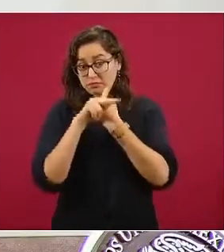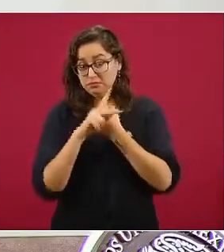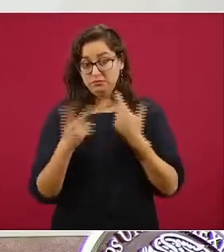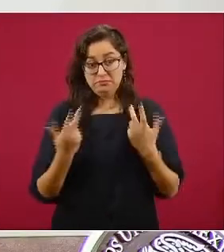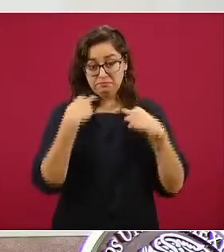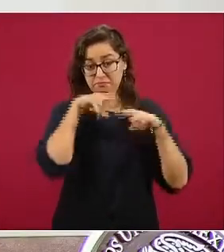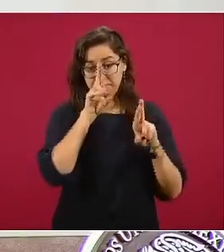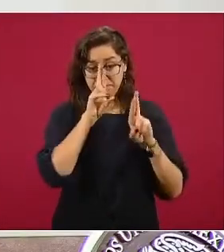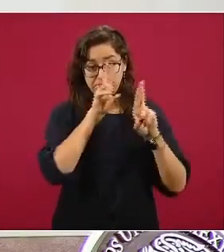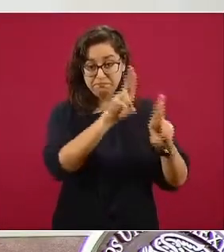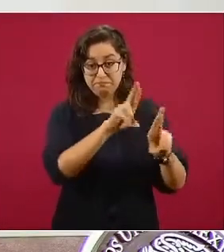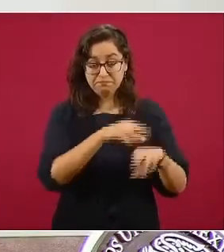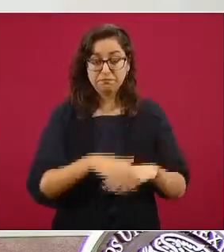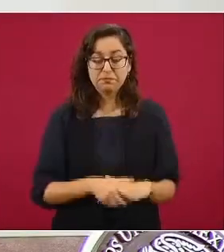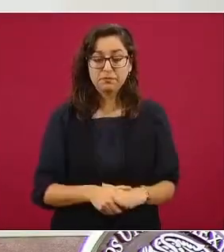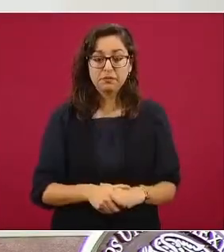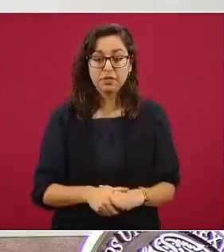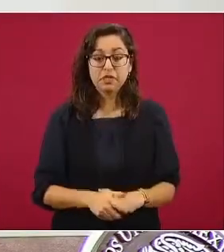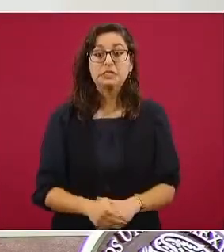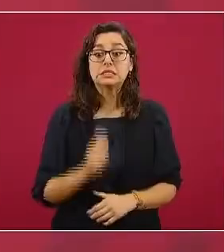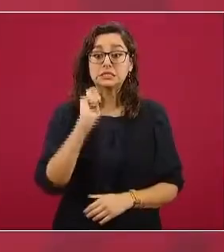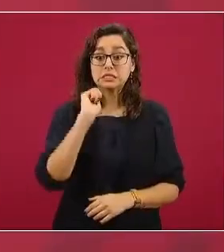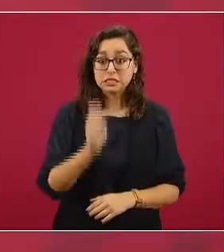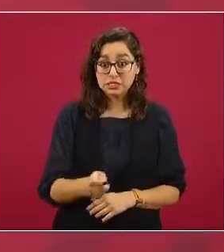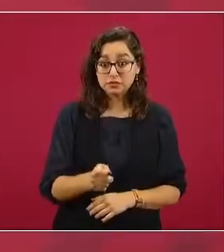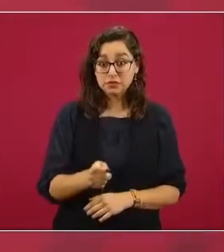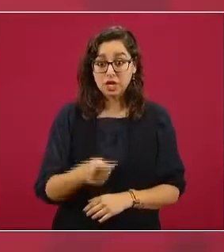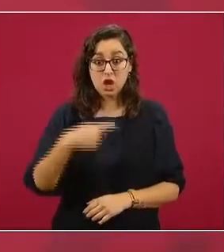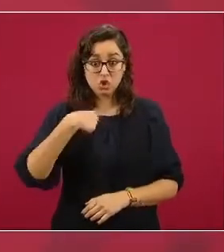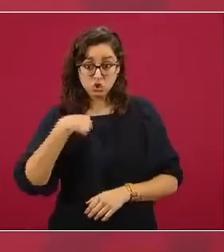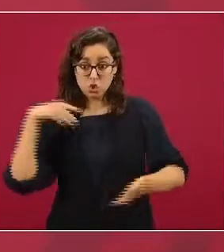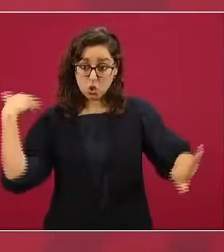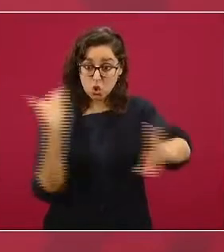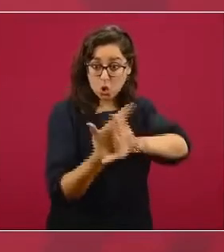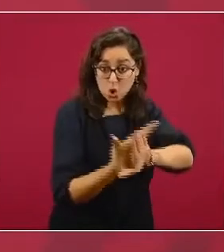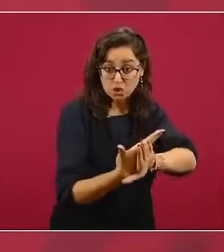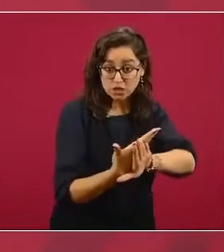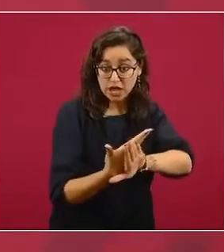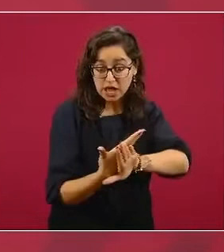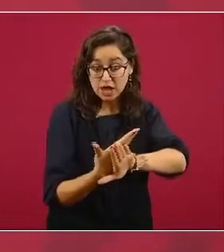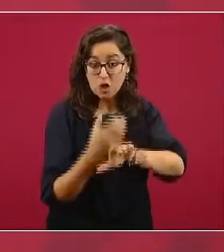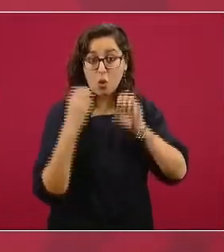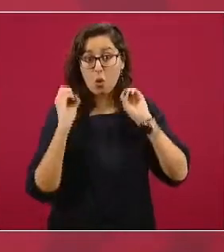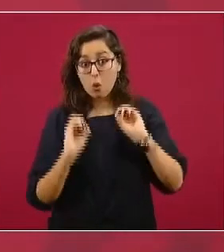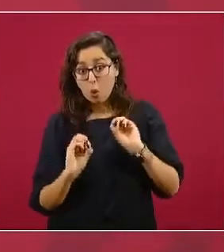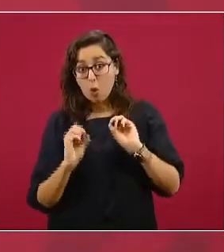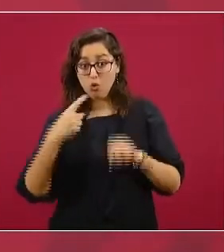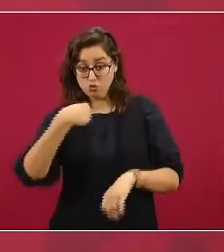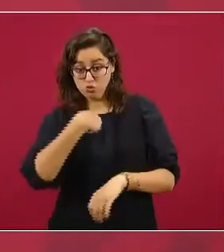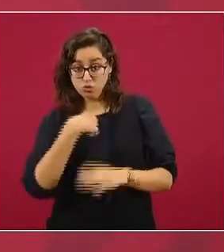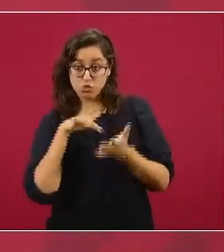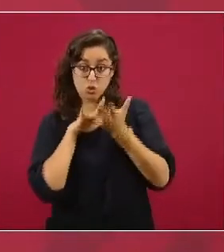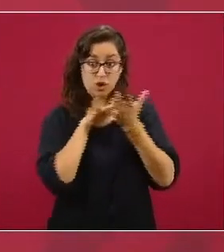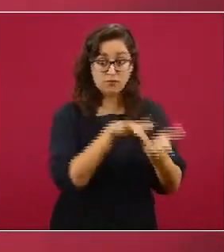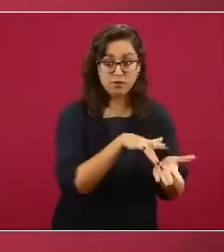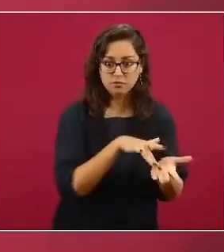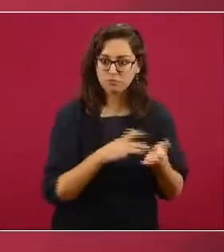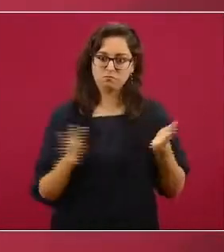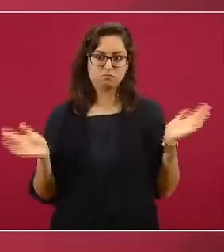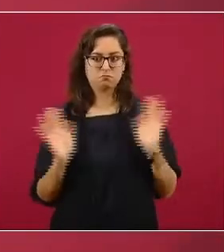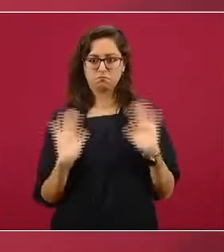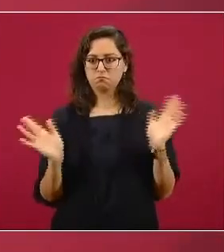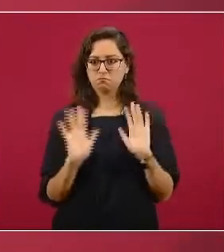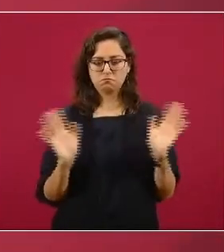Esto no significa que estemos en contra o a favor de nadie. ¿Se ha interpretado así?